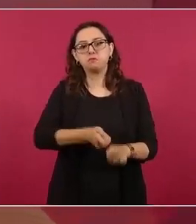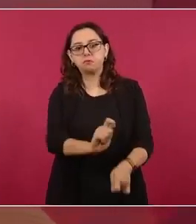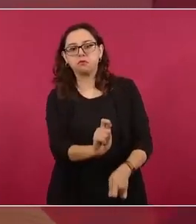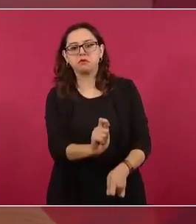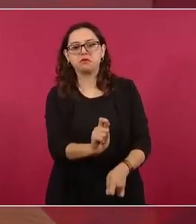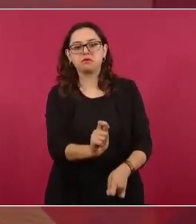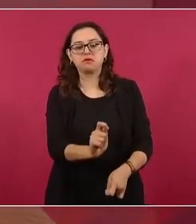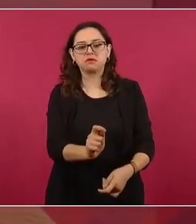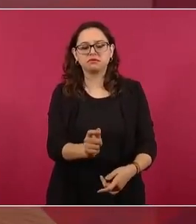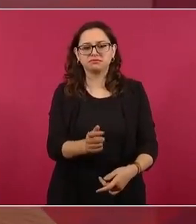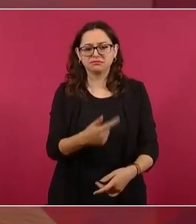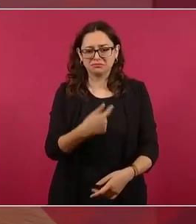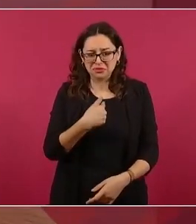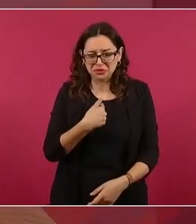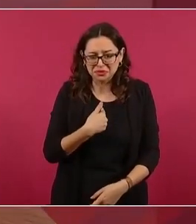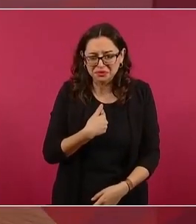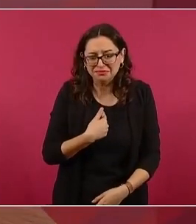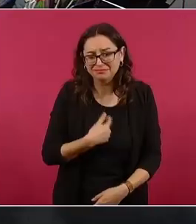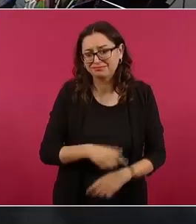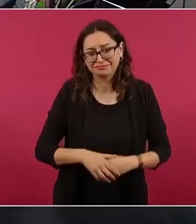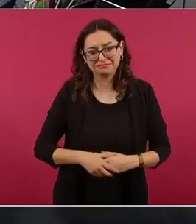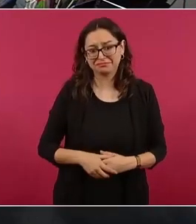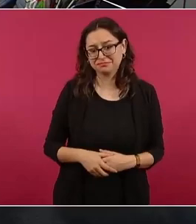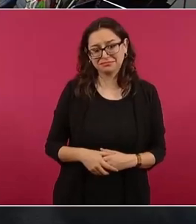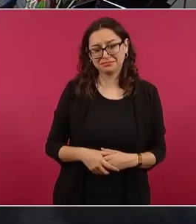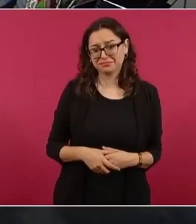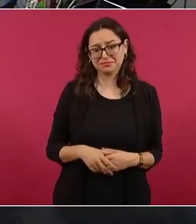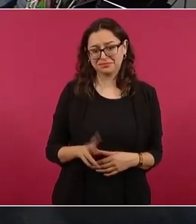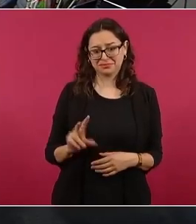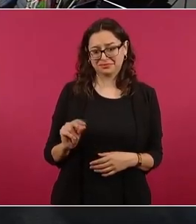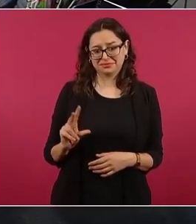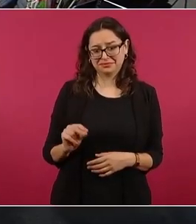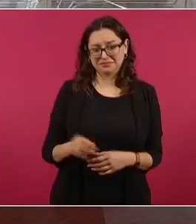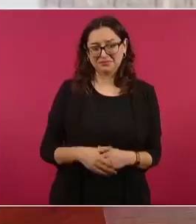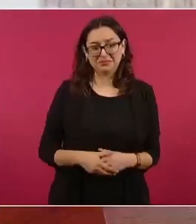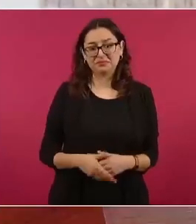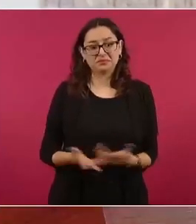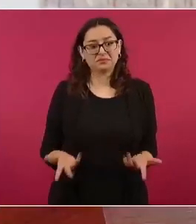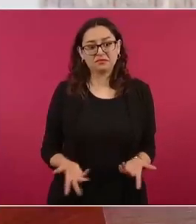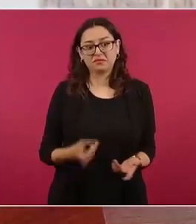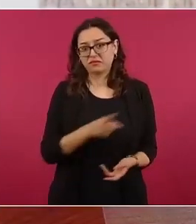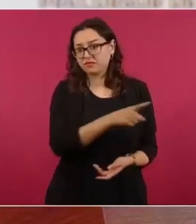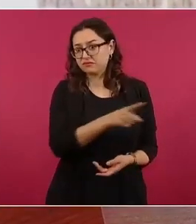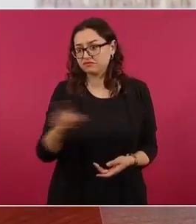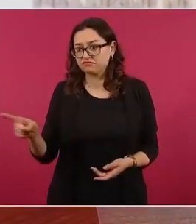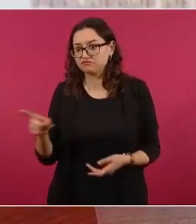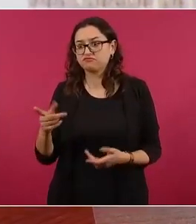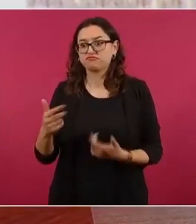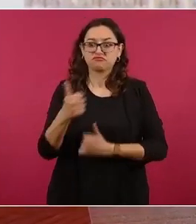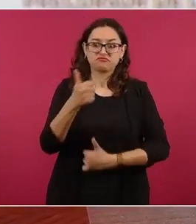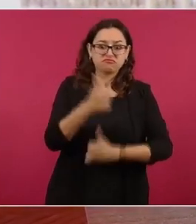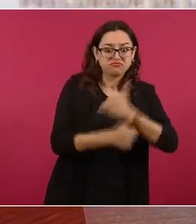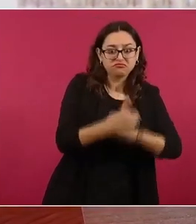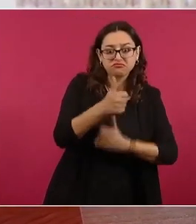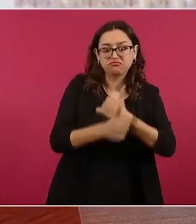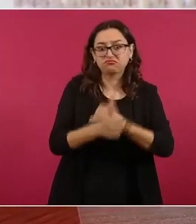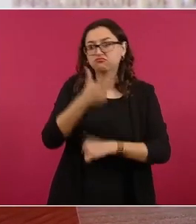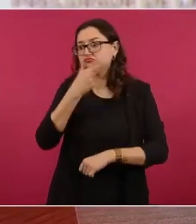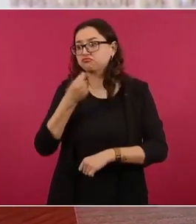porque no es así respeto mucho a mis compañeros a mis compañeras